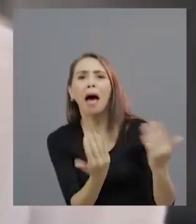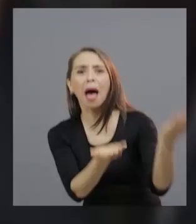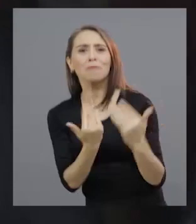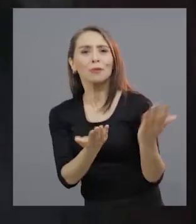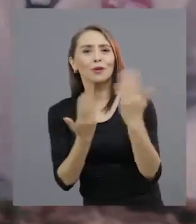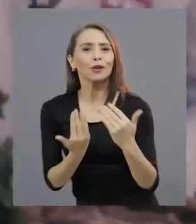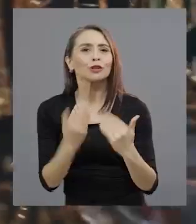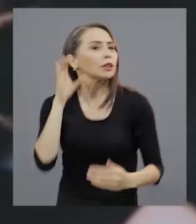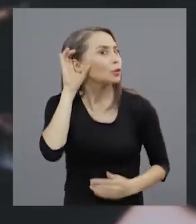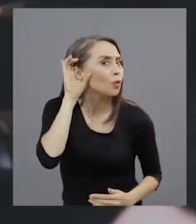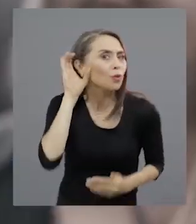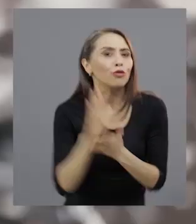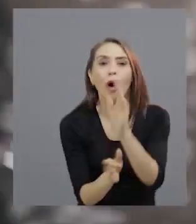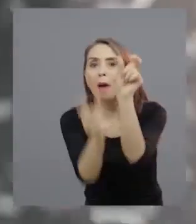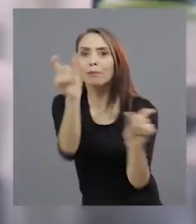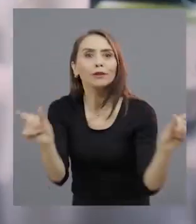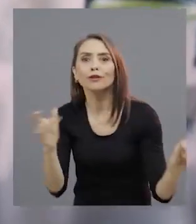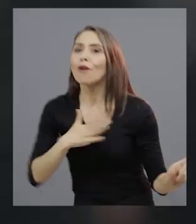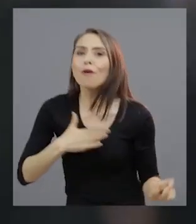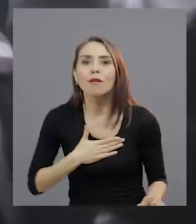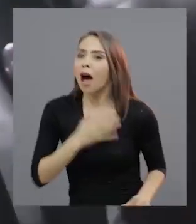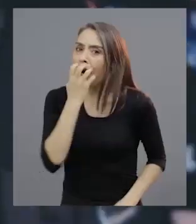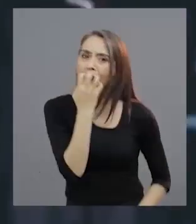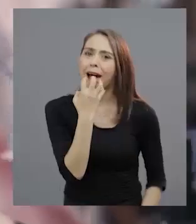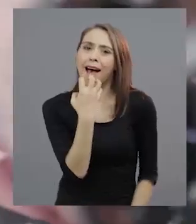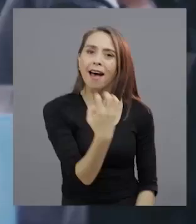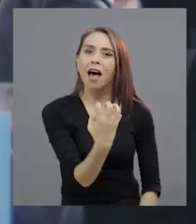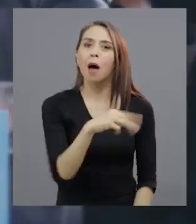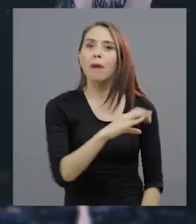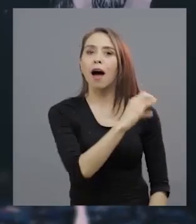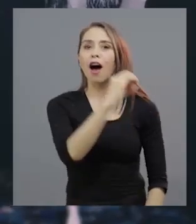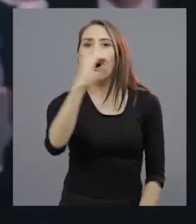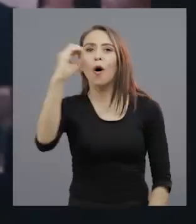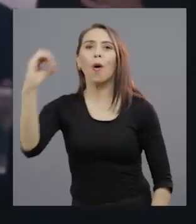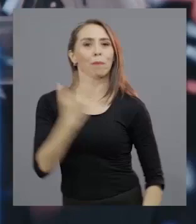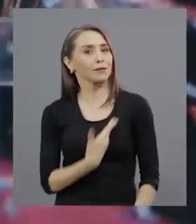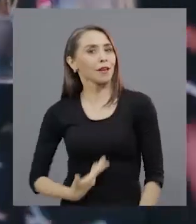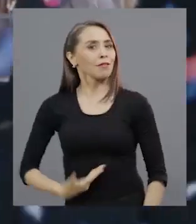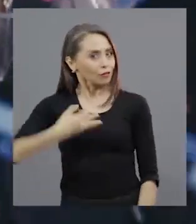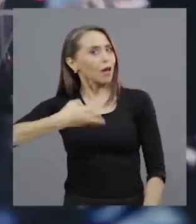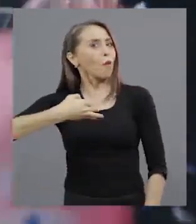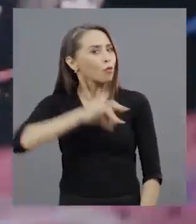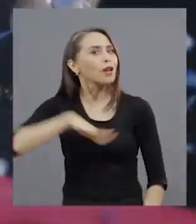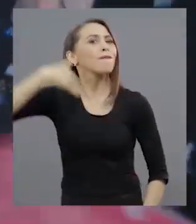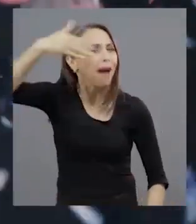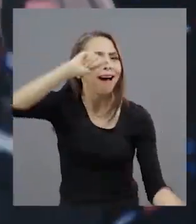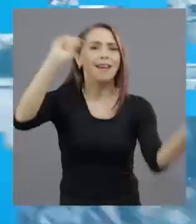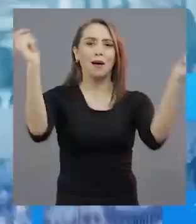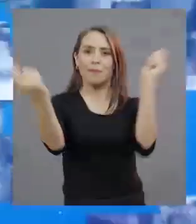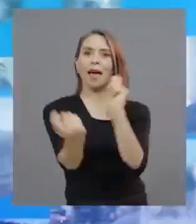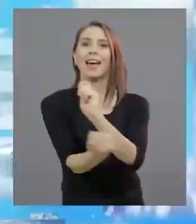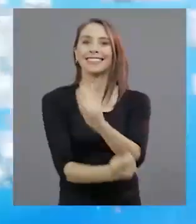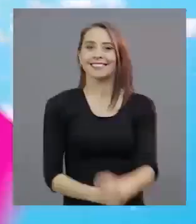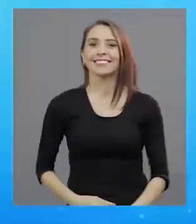Vamos, escucho a toda mi gente Gritar marco presidente Te aseguro, Chile cambiará